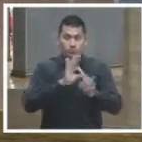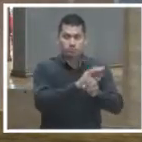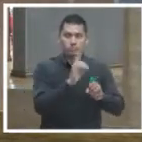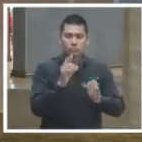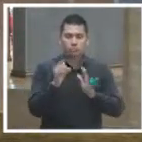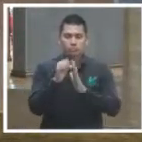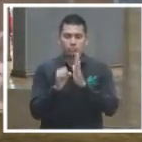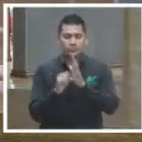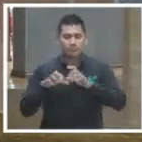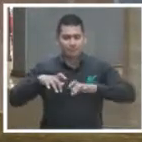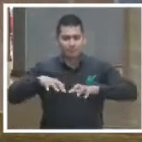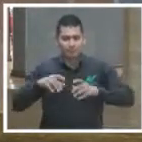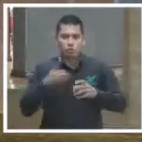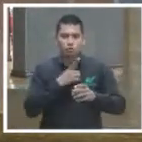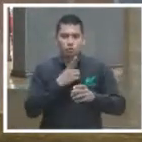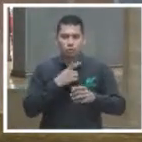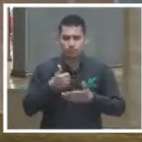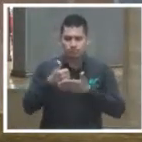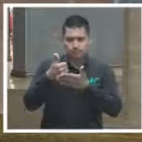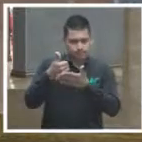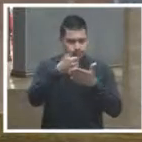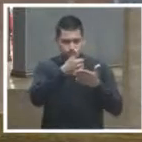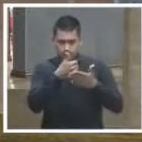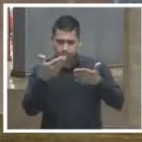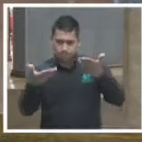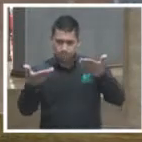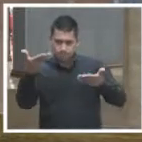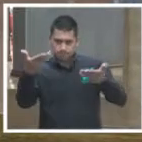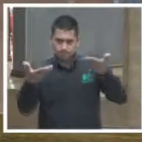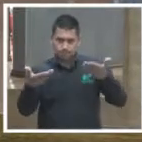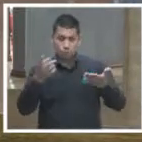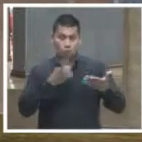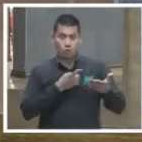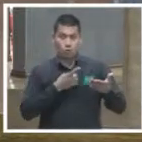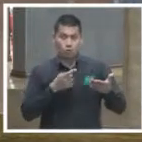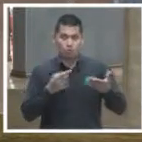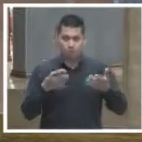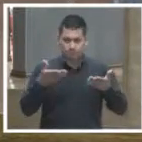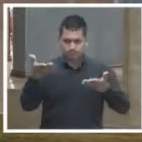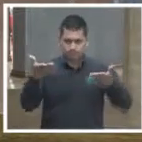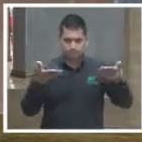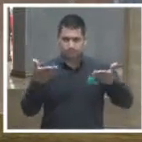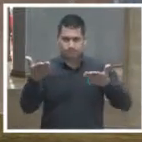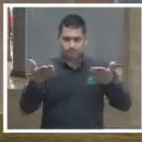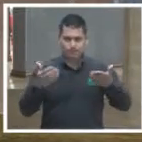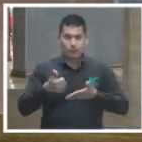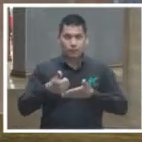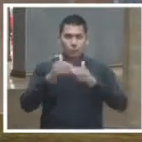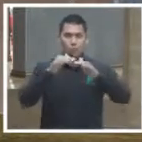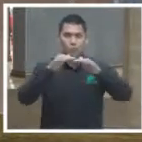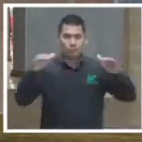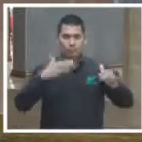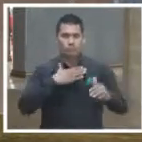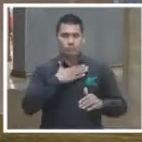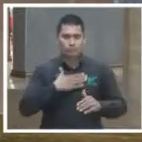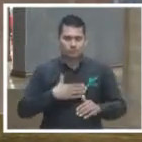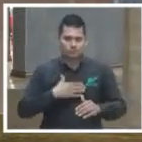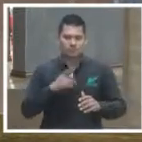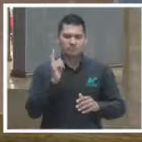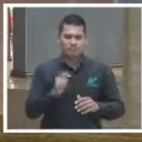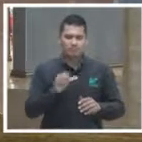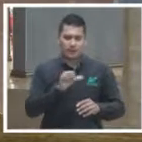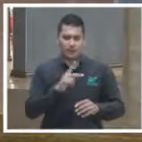sistema que además está como muy pensado en toda esta teoría de juegos pues permite que las